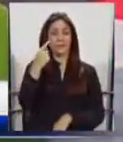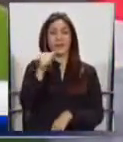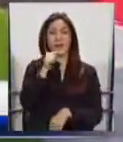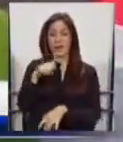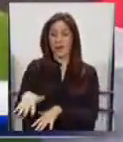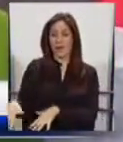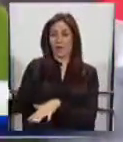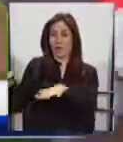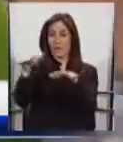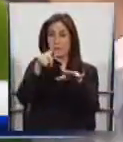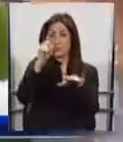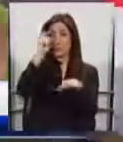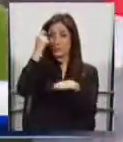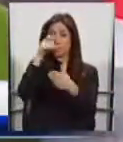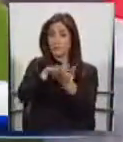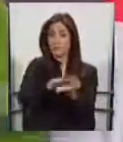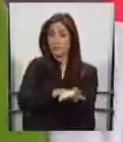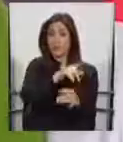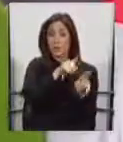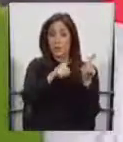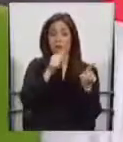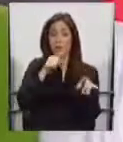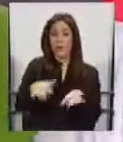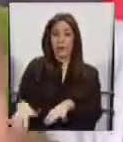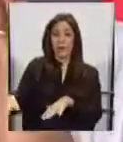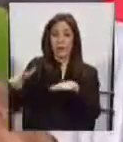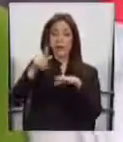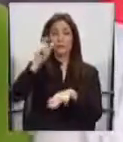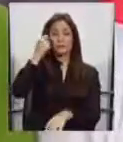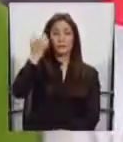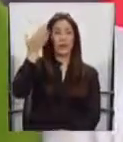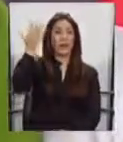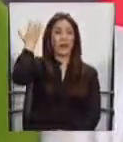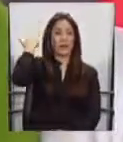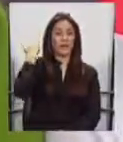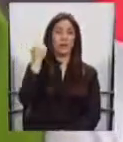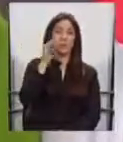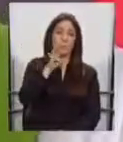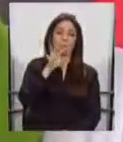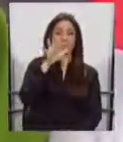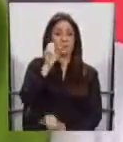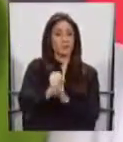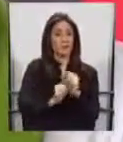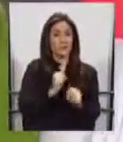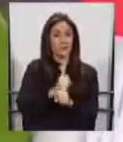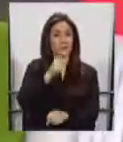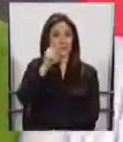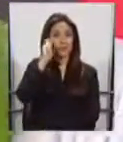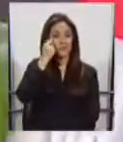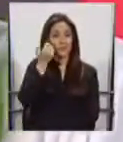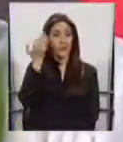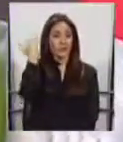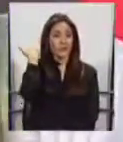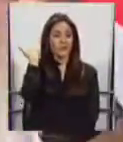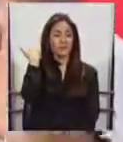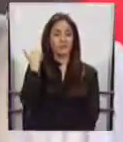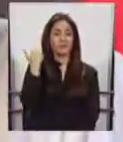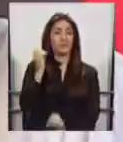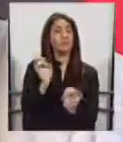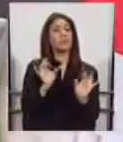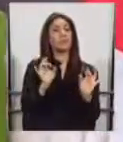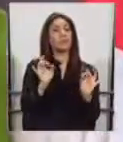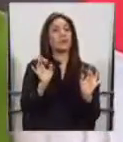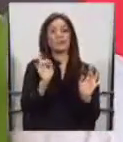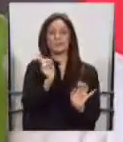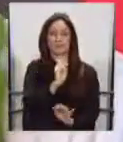el agua, no ven inundaciones como se veían hace 4, 5 años. Y no es por suerte, no es